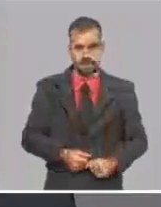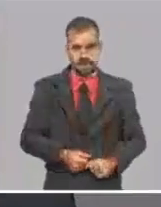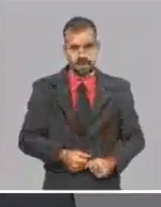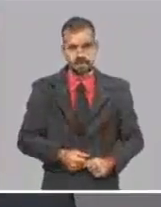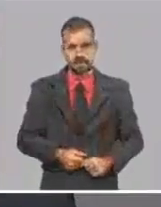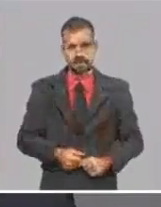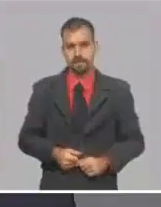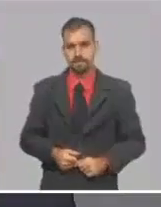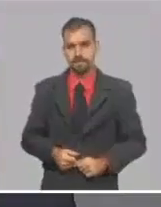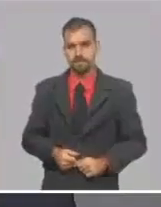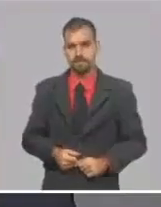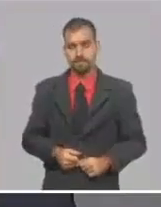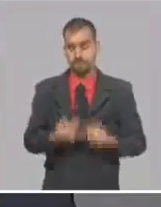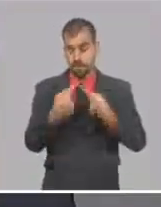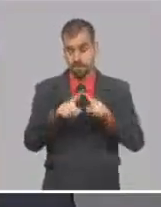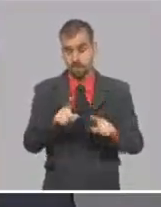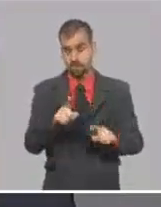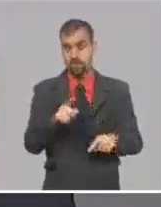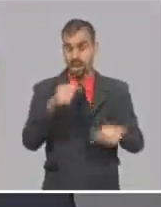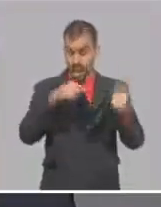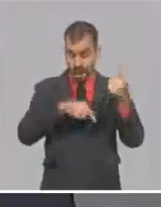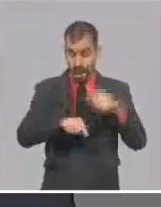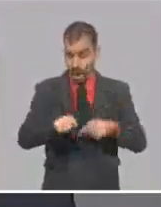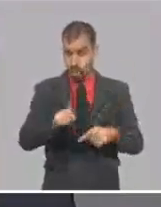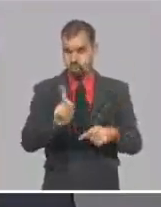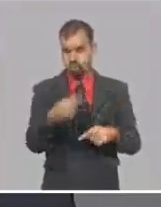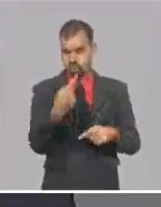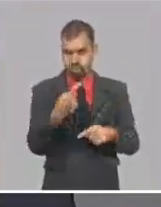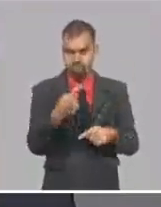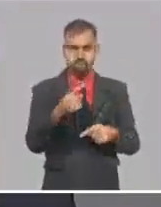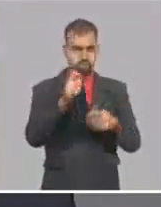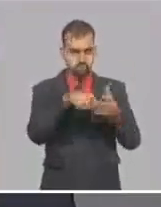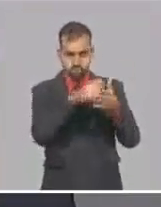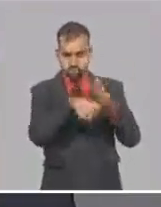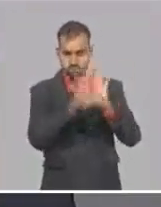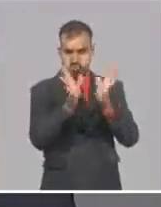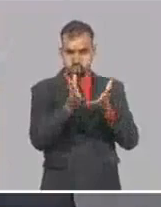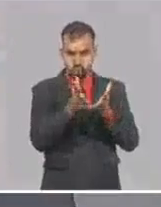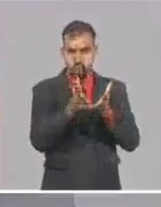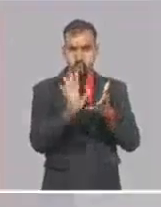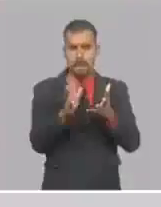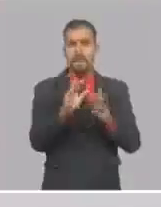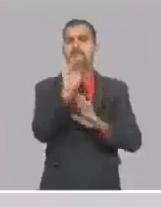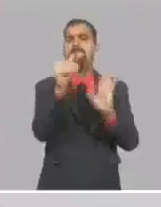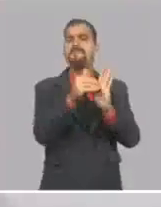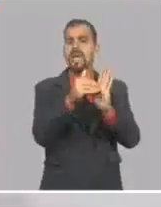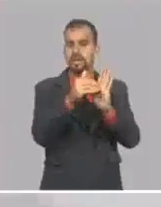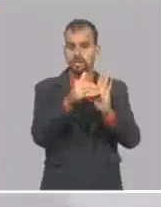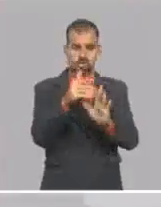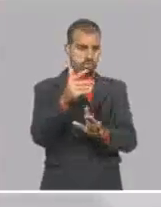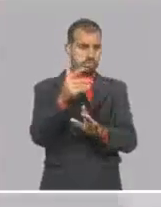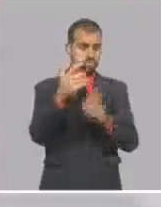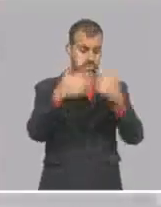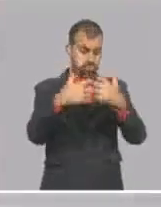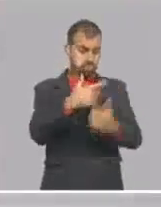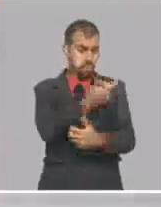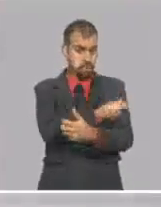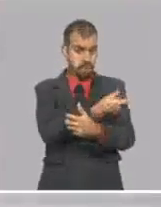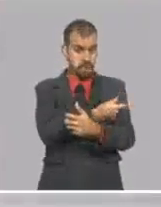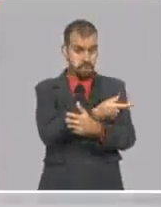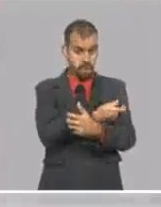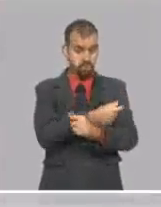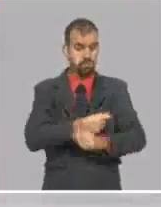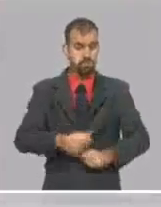Pero estamos hablando que en este momento nosotros tenemos organizado un sistema productivo de alrededor de mil dosis por lote